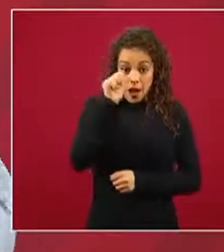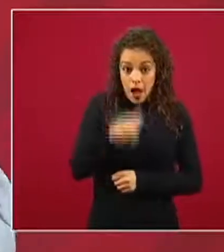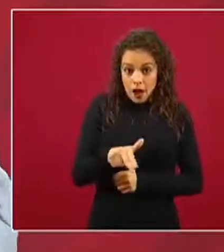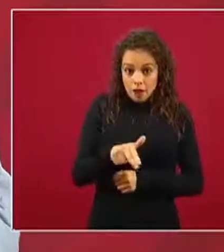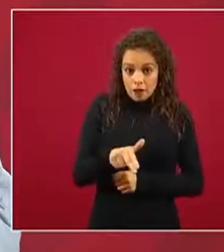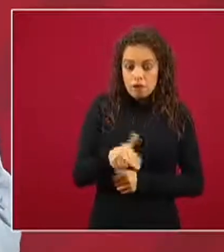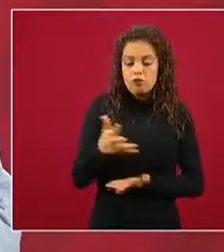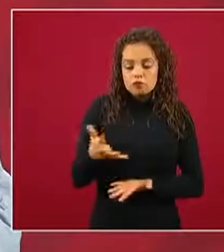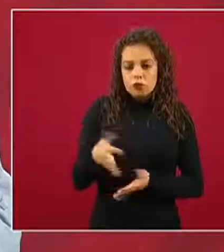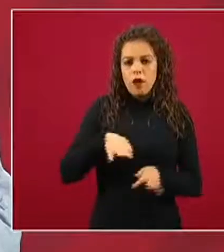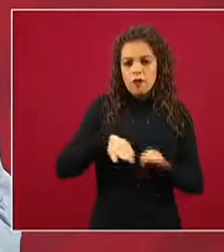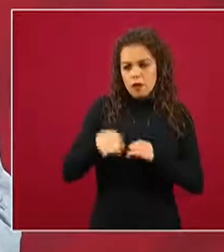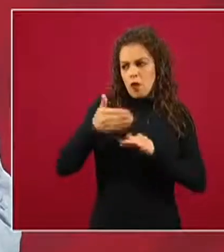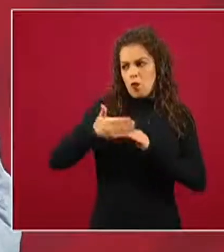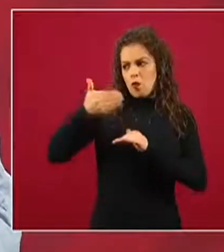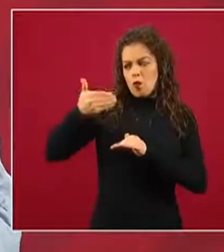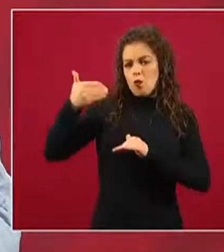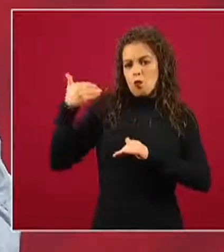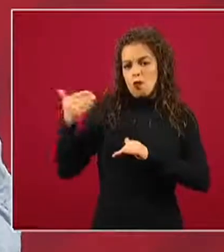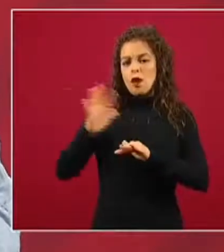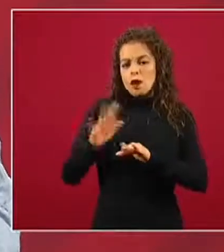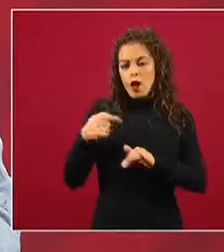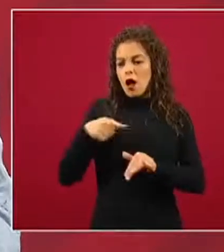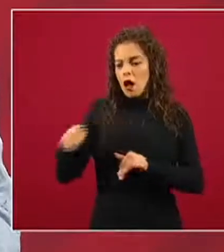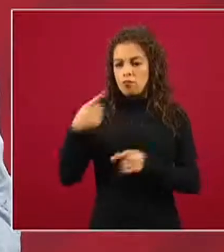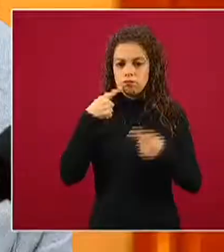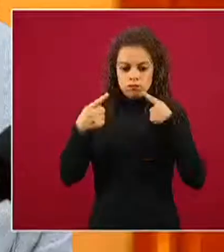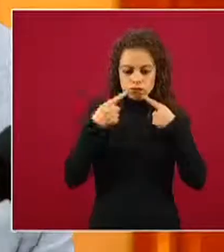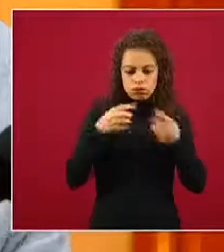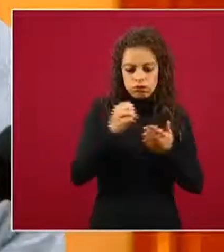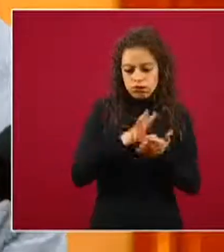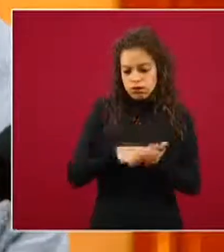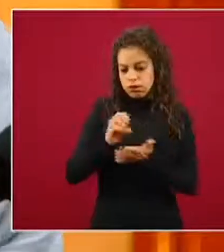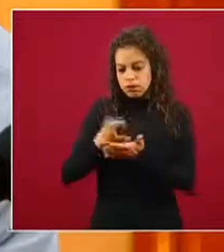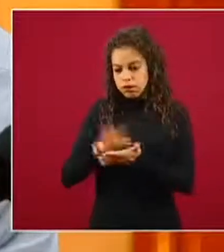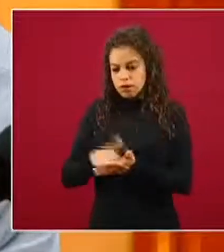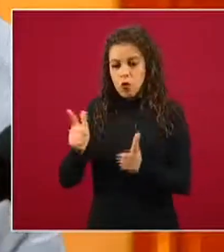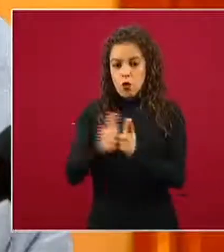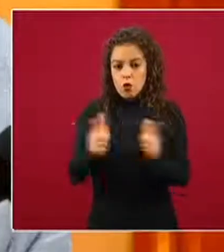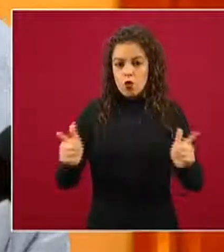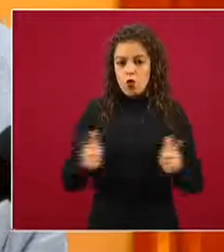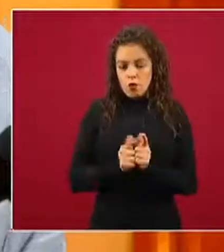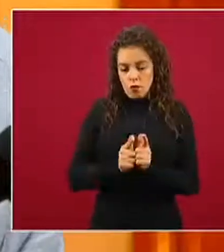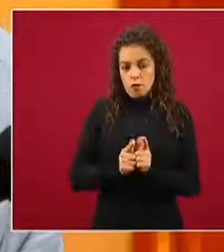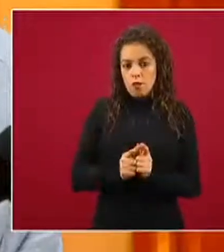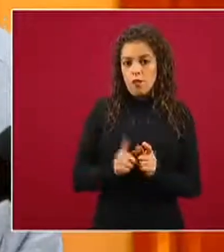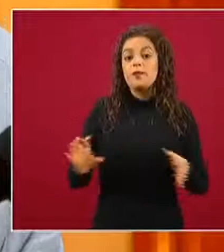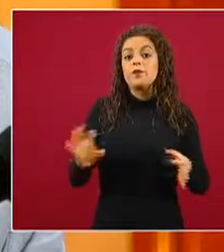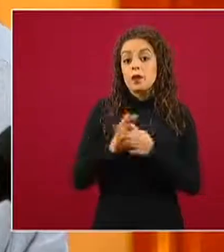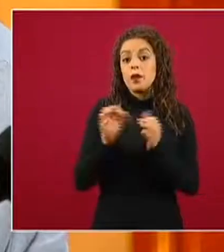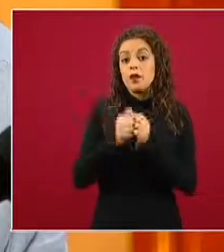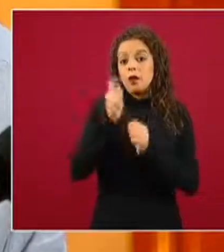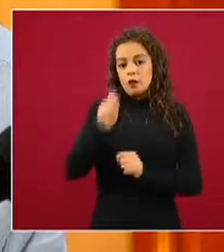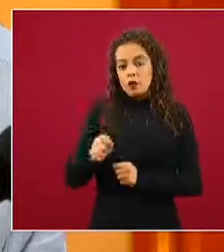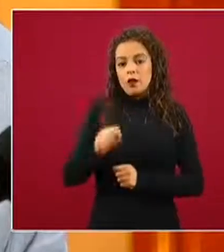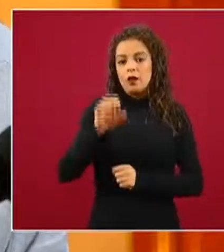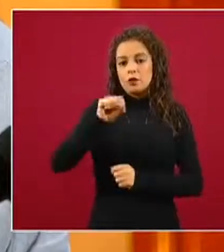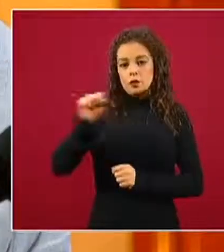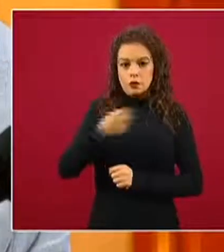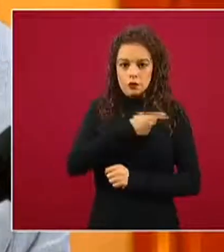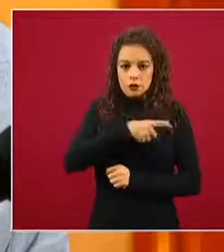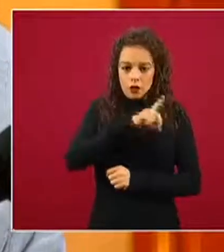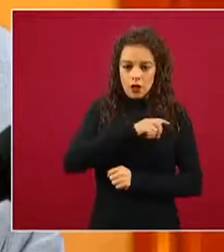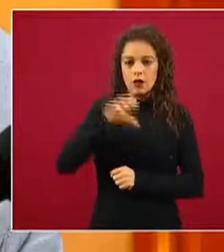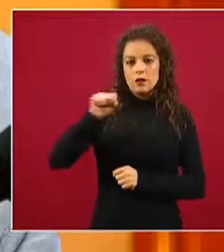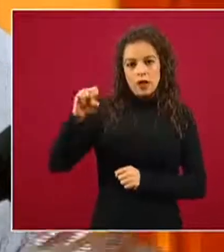venido trabajando ya desde hace varios días en un grupo colegiado en el que participa, desde luego, la Secretaría de Salud, la Secretaría de Economía, la Secretaría